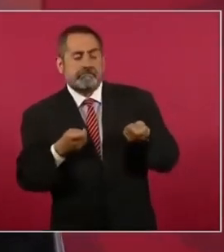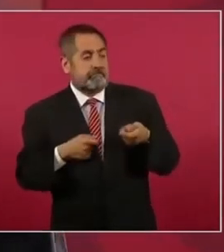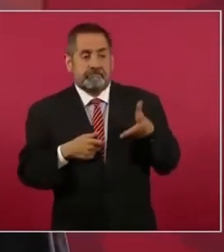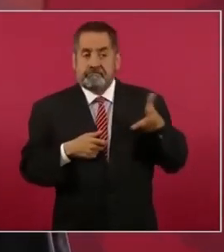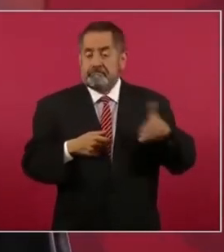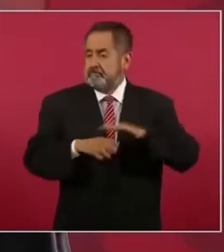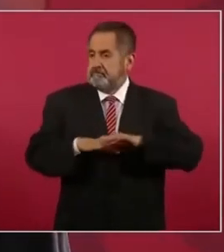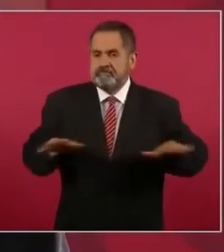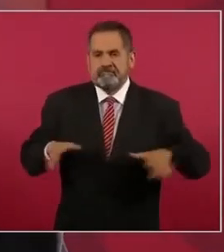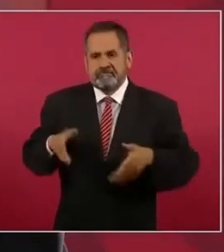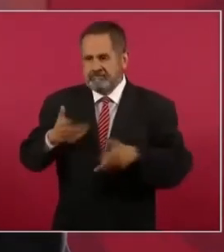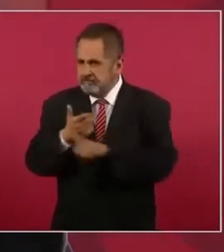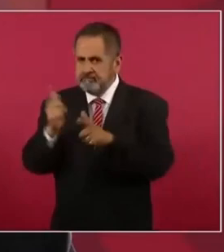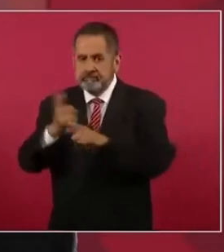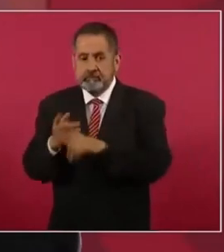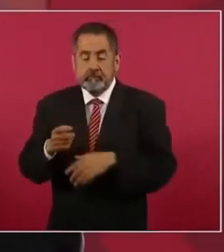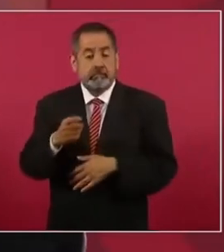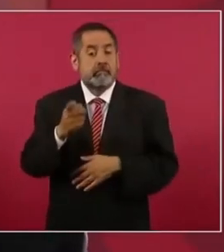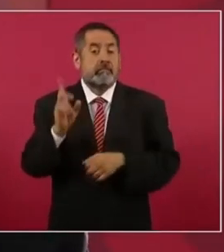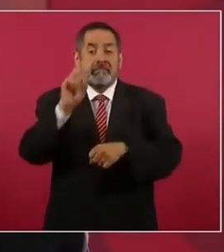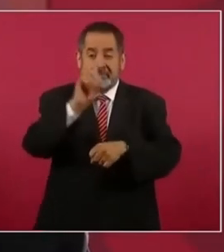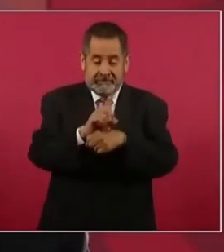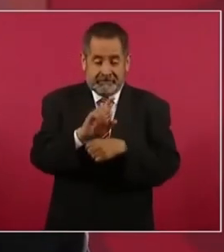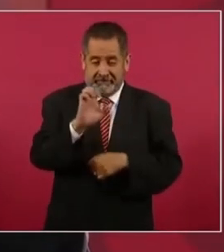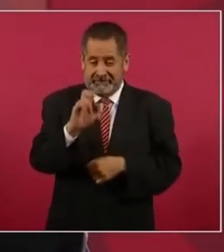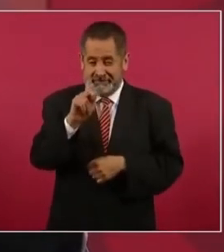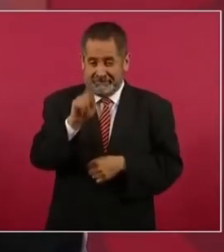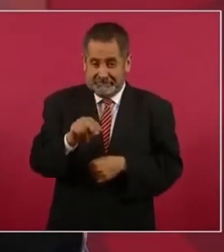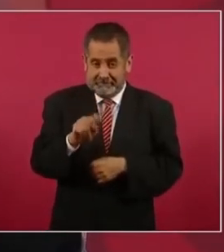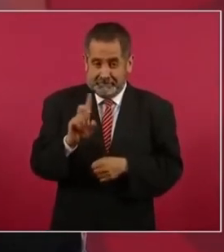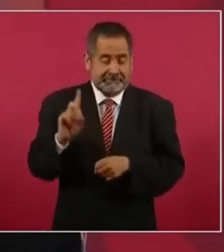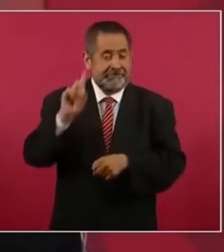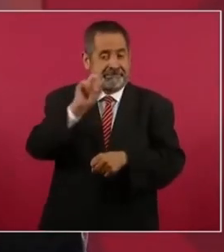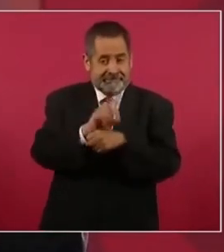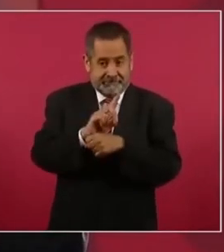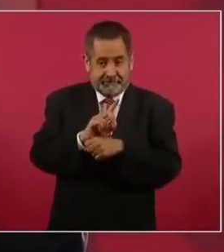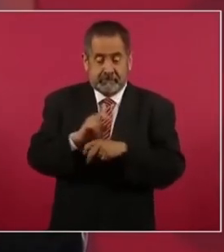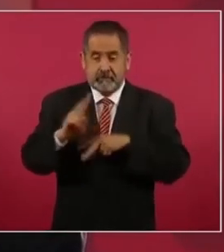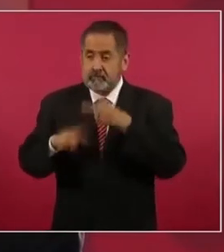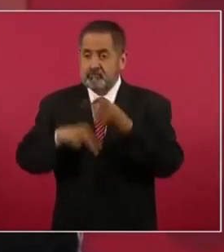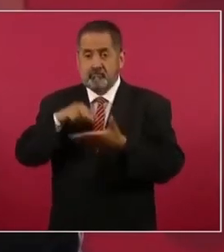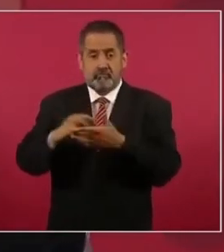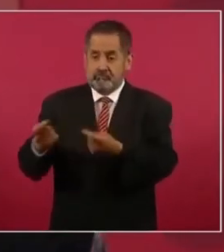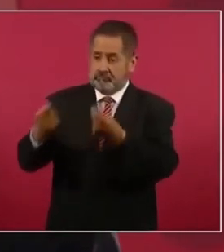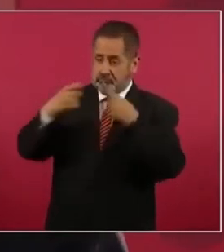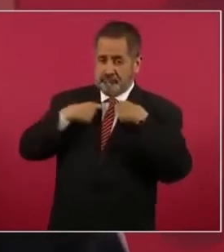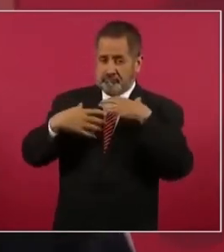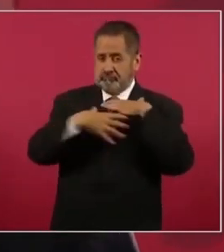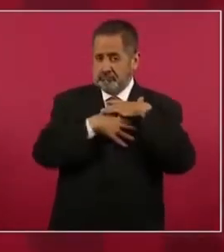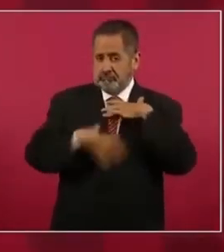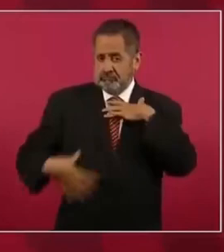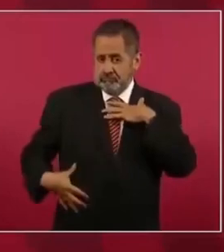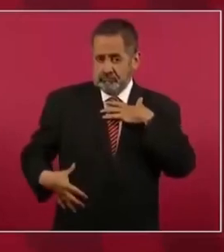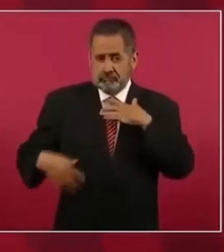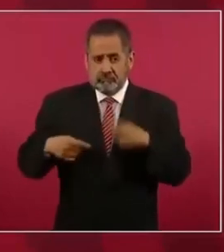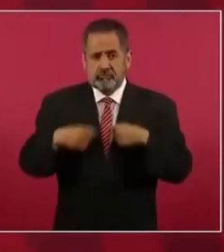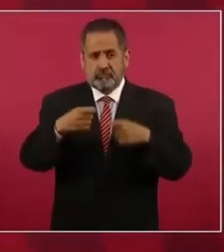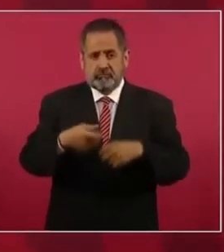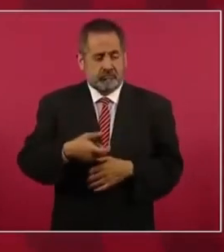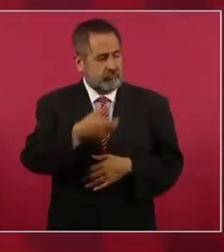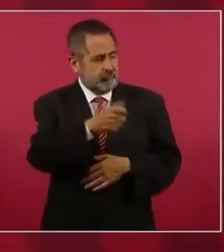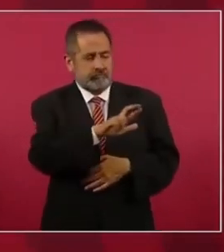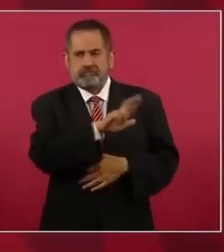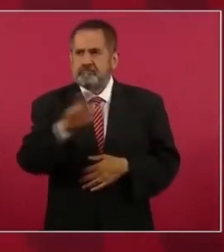de Peña desde que tomé posesión públicamente le hice el